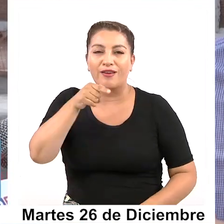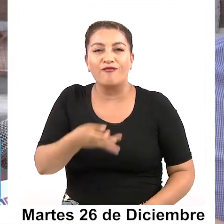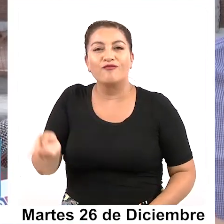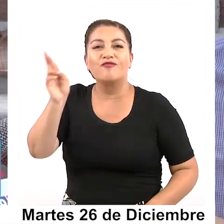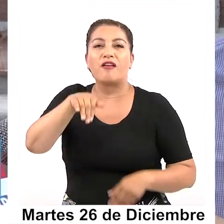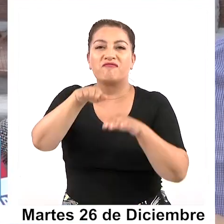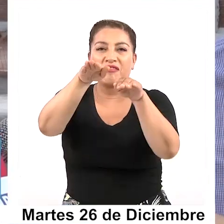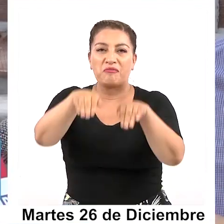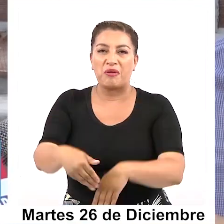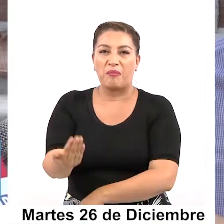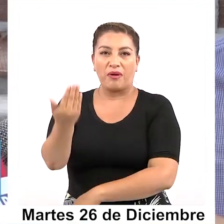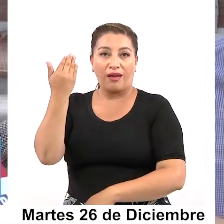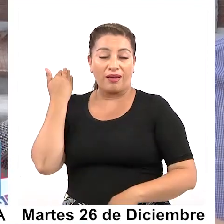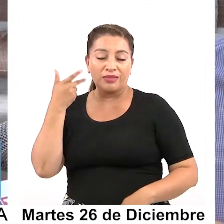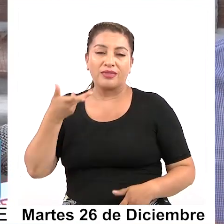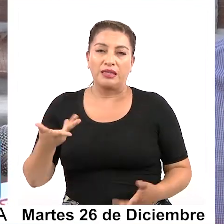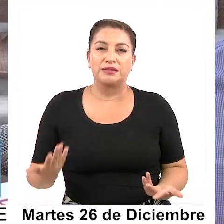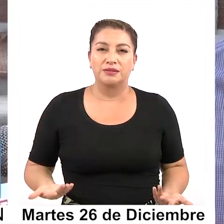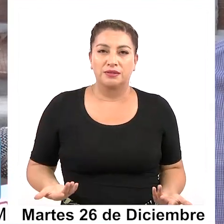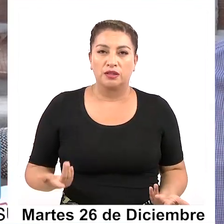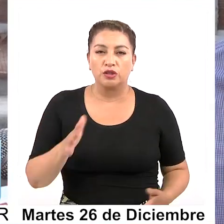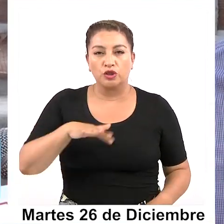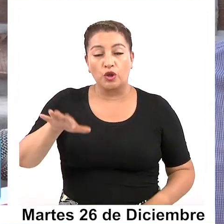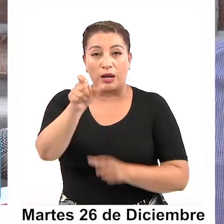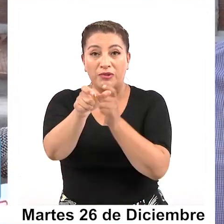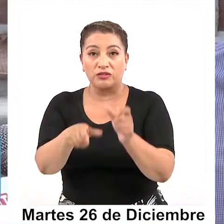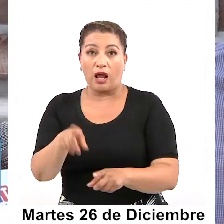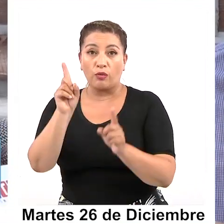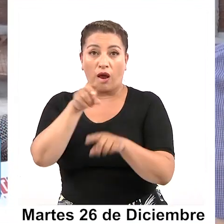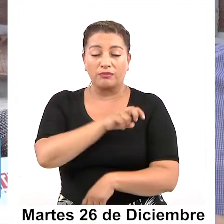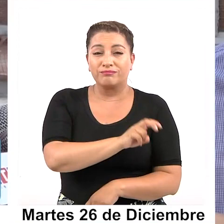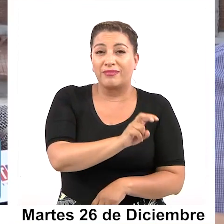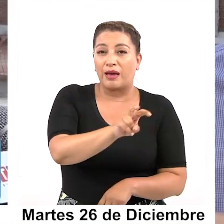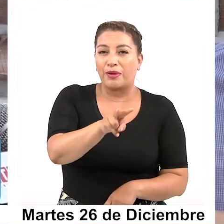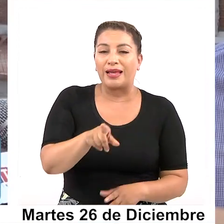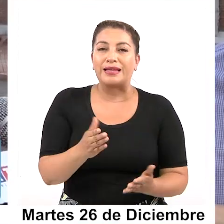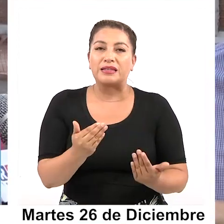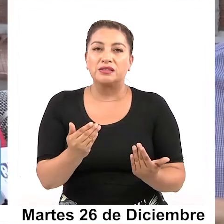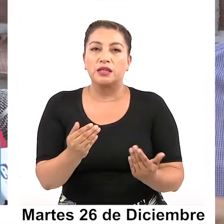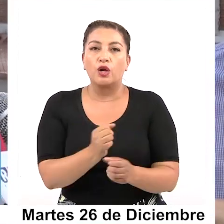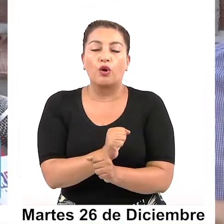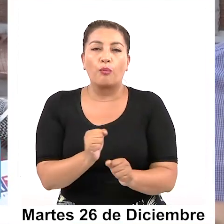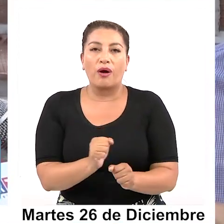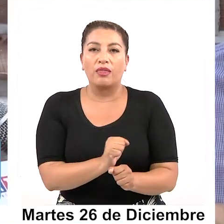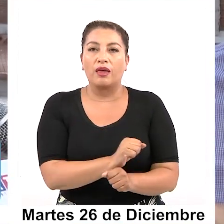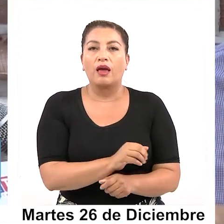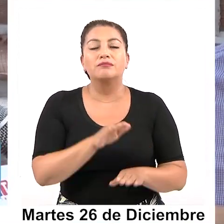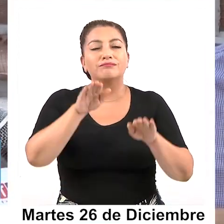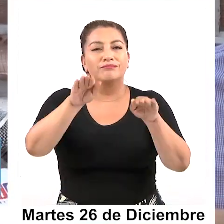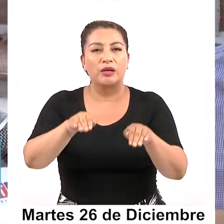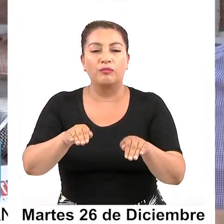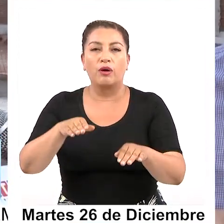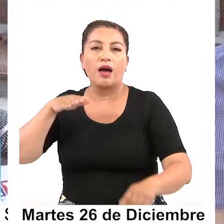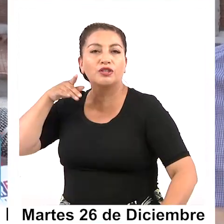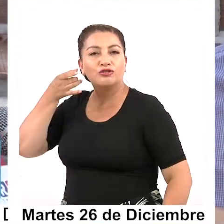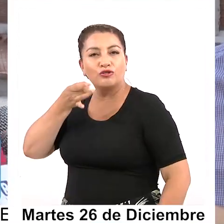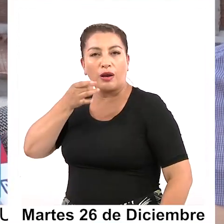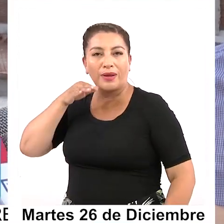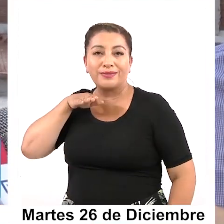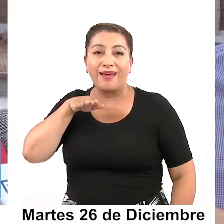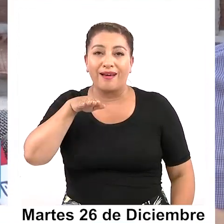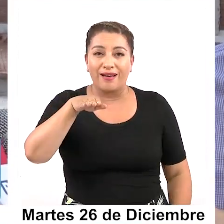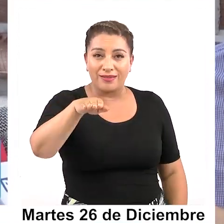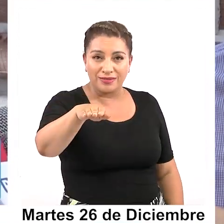volvemos a como era antes de la emergencia, por ende, todas las personas que transiten por Colón necesariamente van a tener que volver a su tránsito normal, que es hacia el norte,